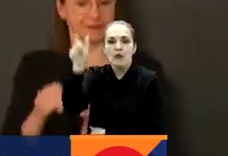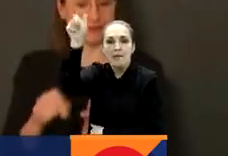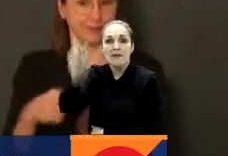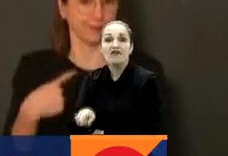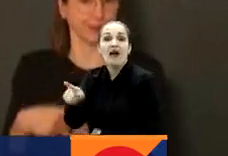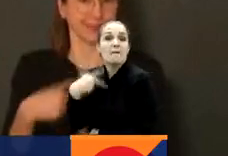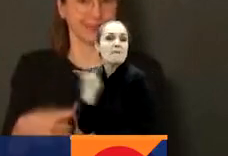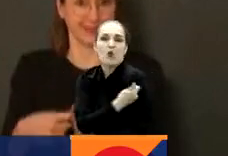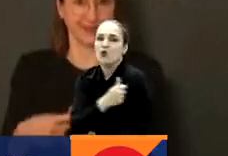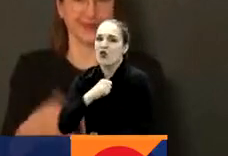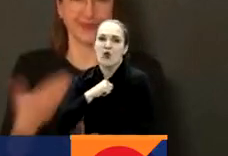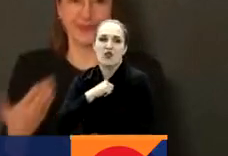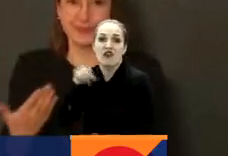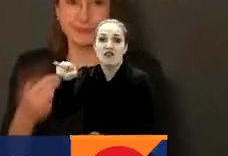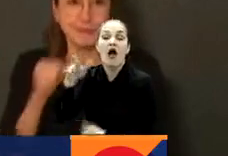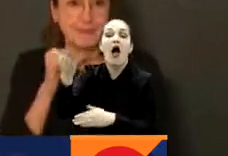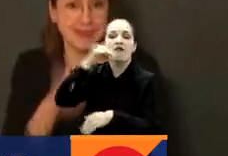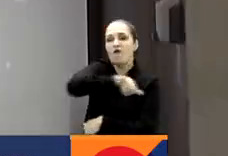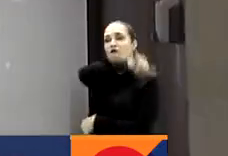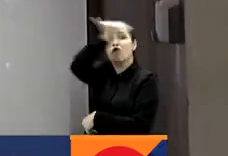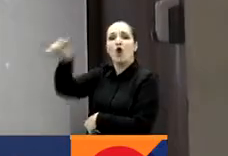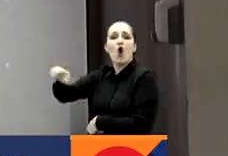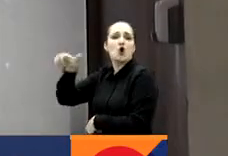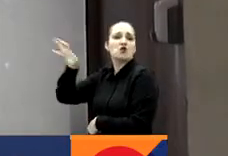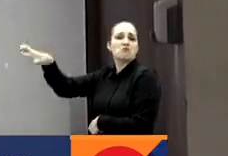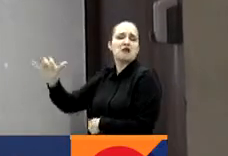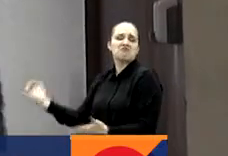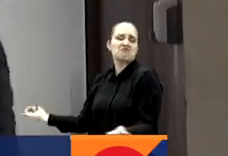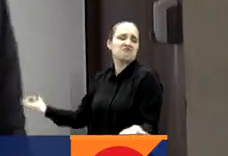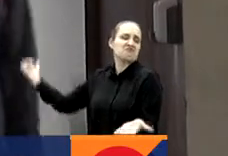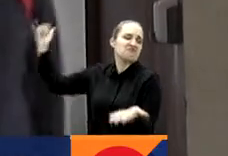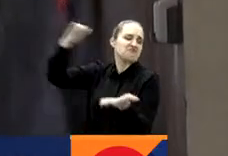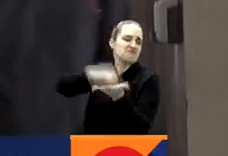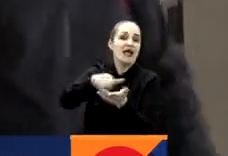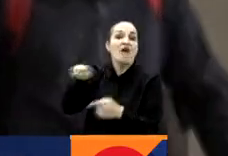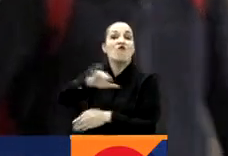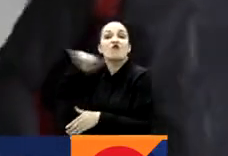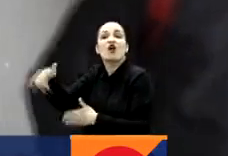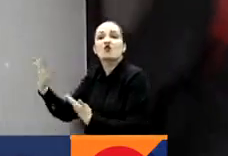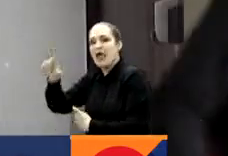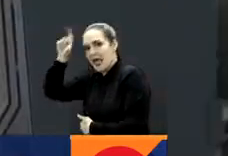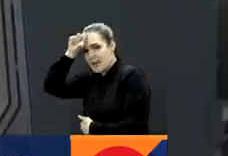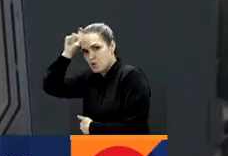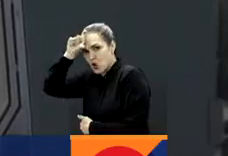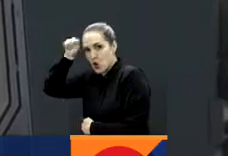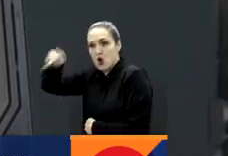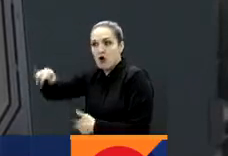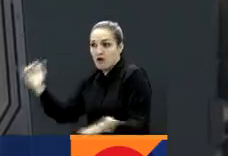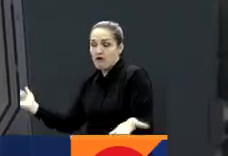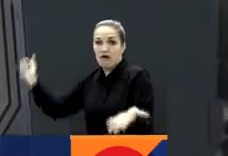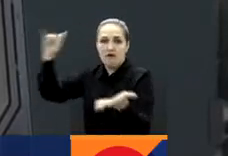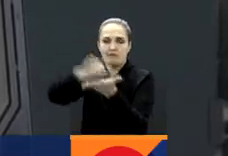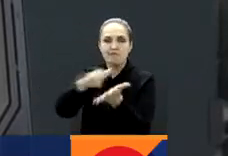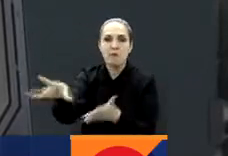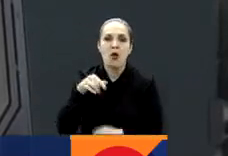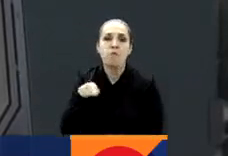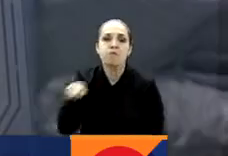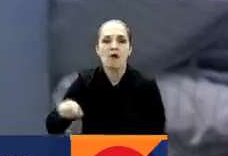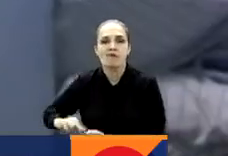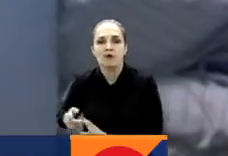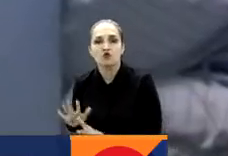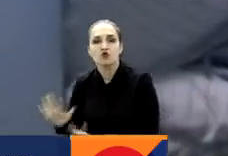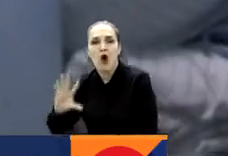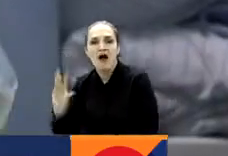vacunada que viajó al extranjero e ingresó al país el pasado lunes tras regresar de Egipto. La noticia ha preocupado especialmente a Europa, que se convirtió nuevamente en el